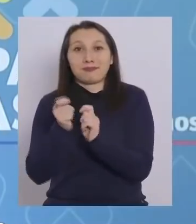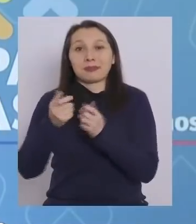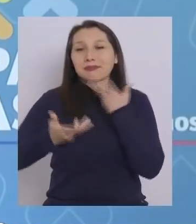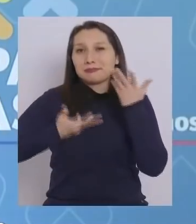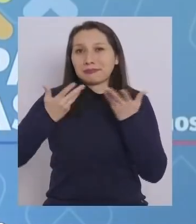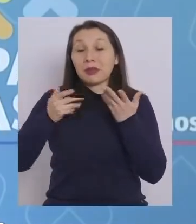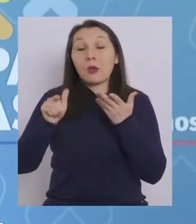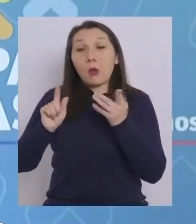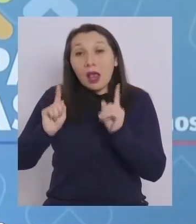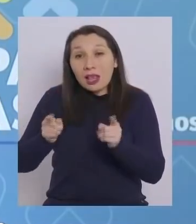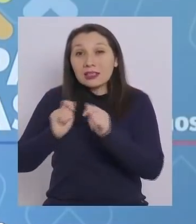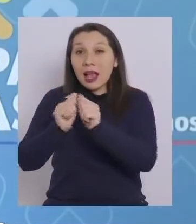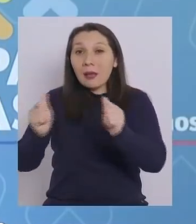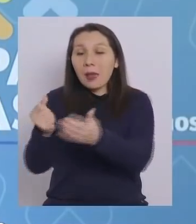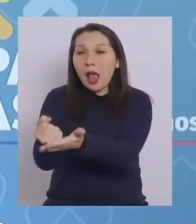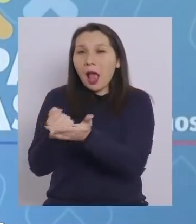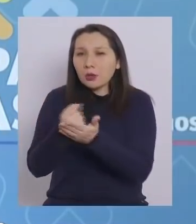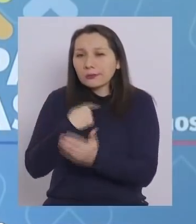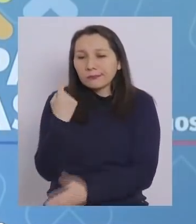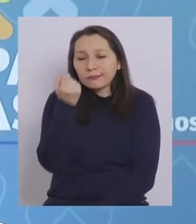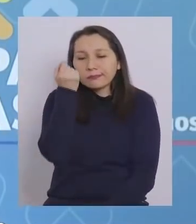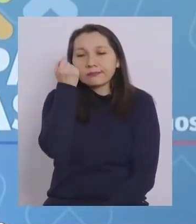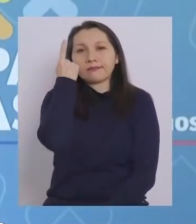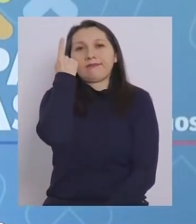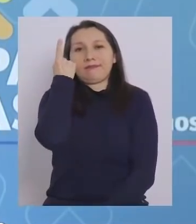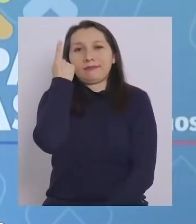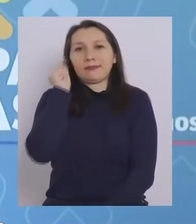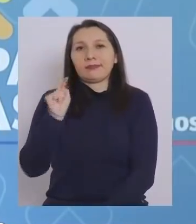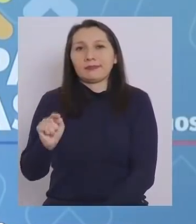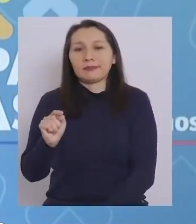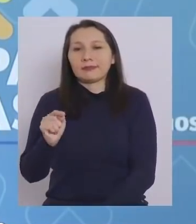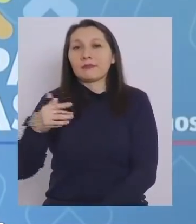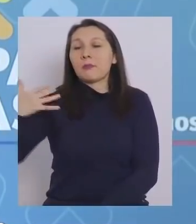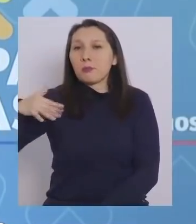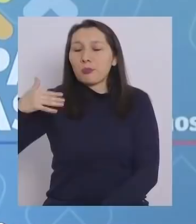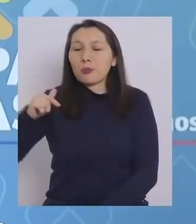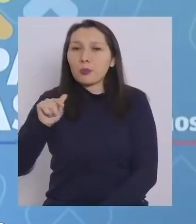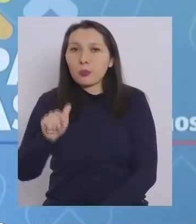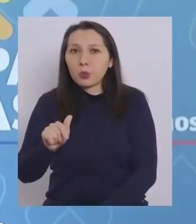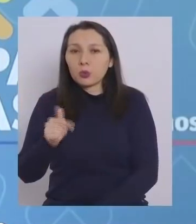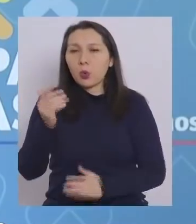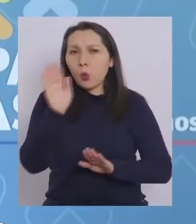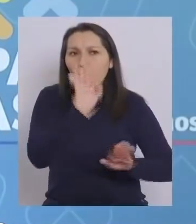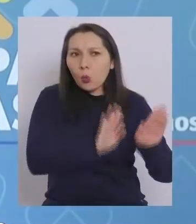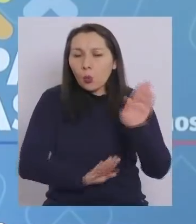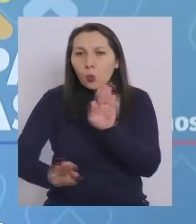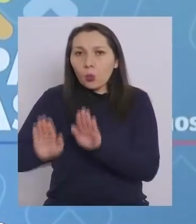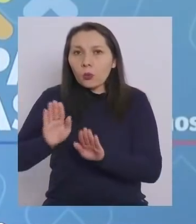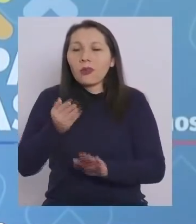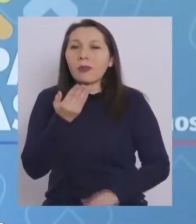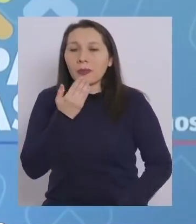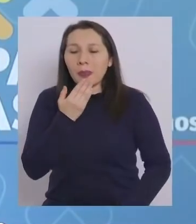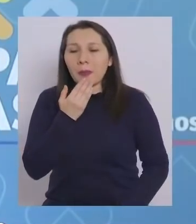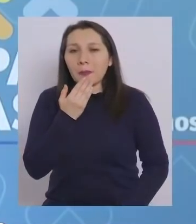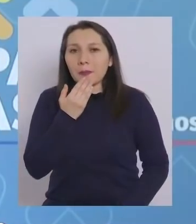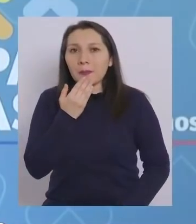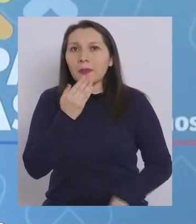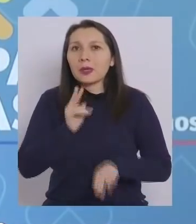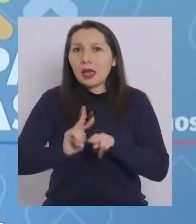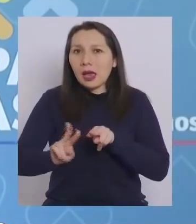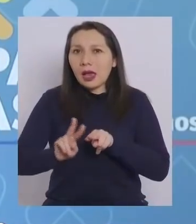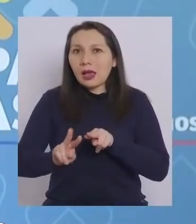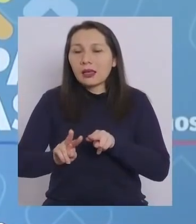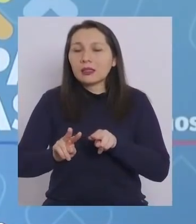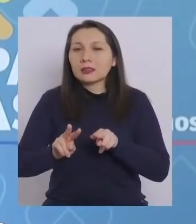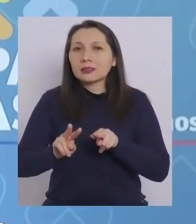debe ayudarnos a entender la importancia del cuidado y también hacerlo